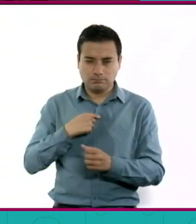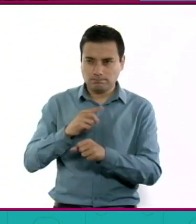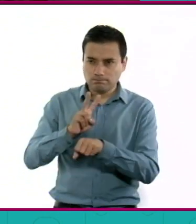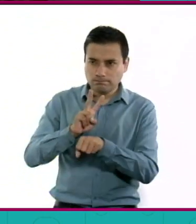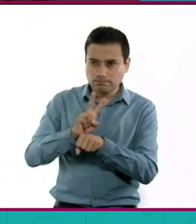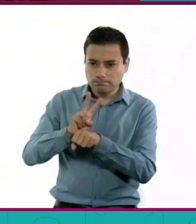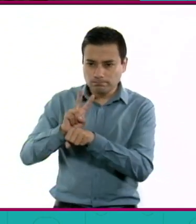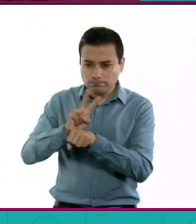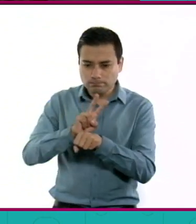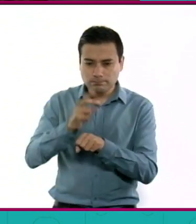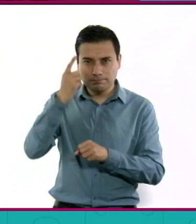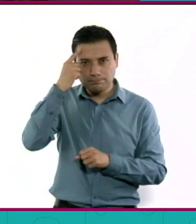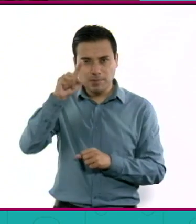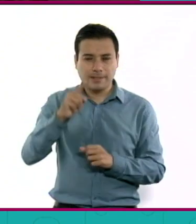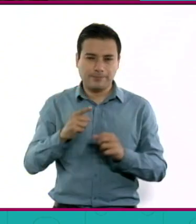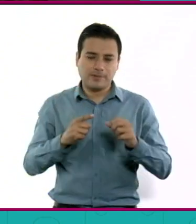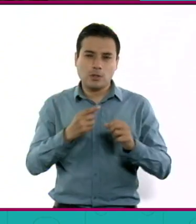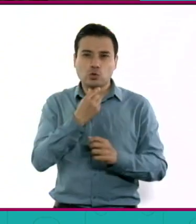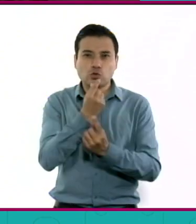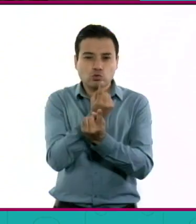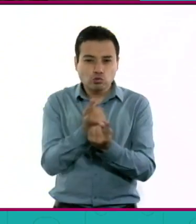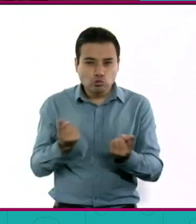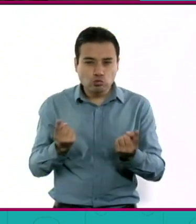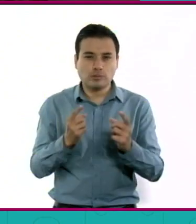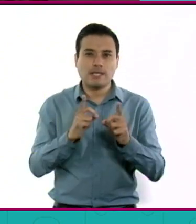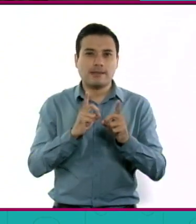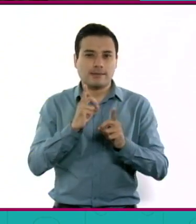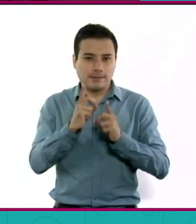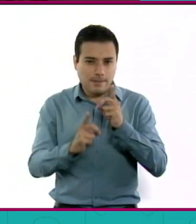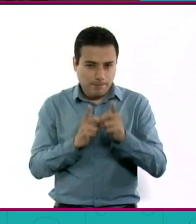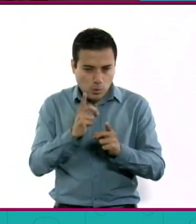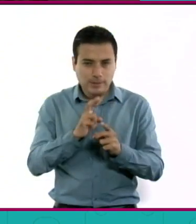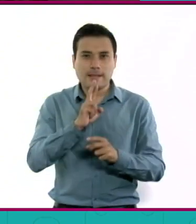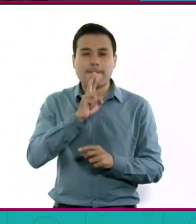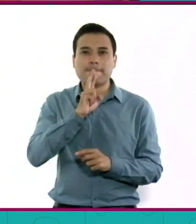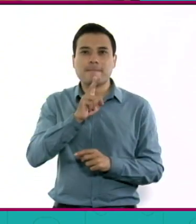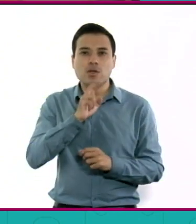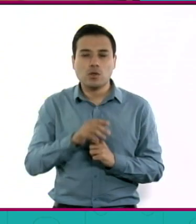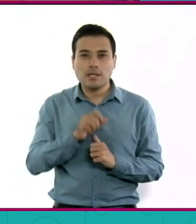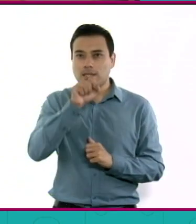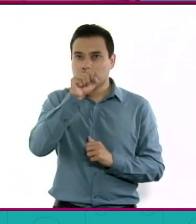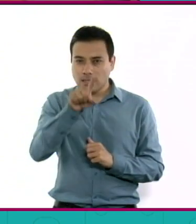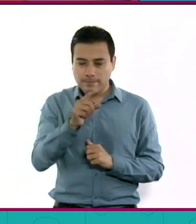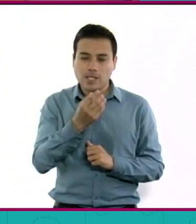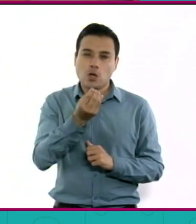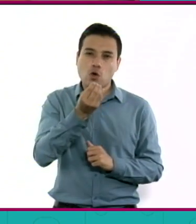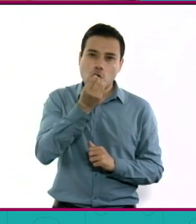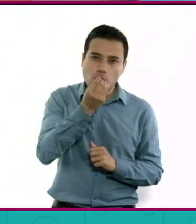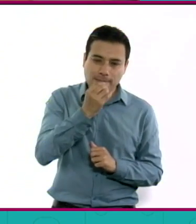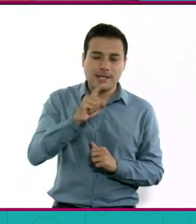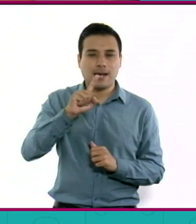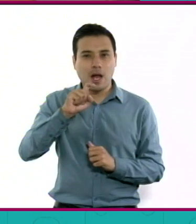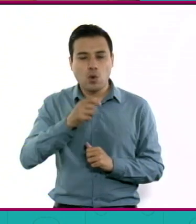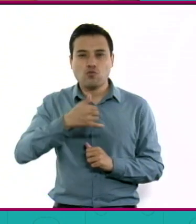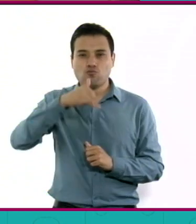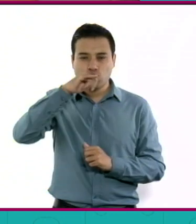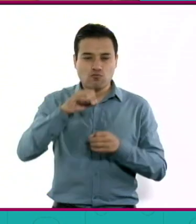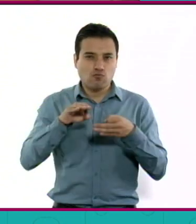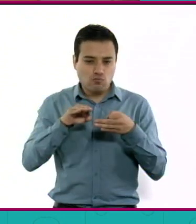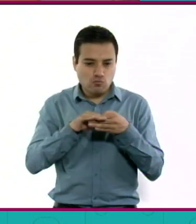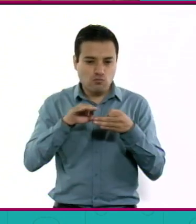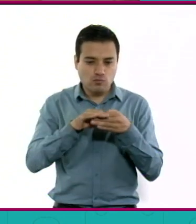mejor actividad física, una mejor alimentación y una mejor hidratación. algo que es fundamental